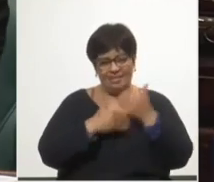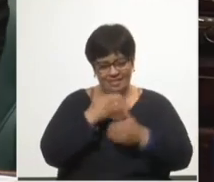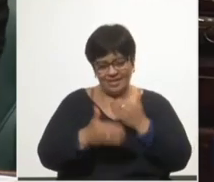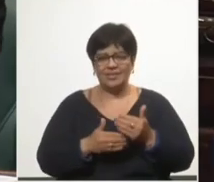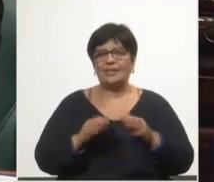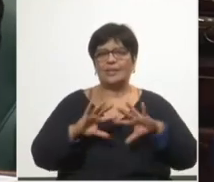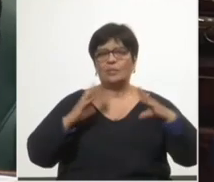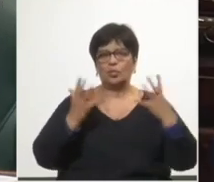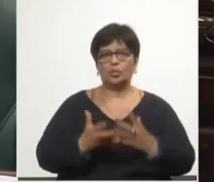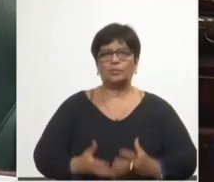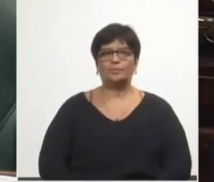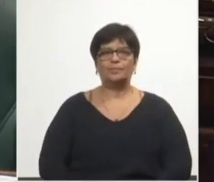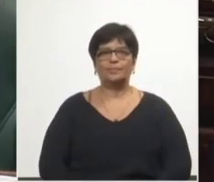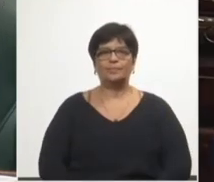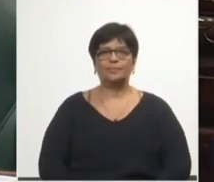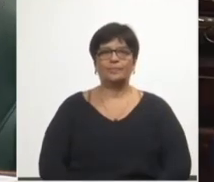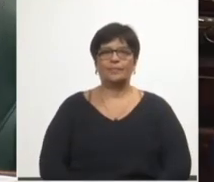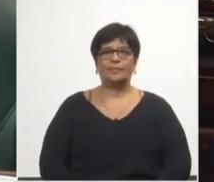del mundo.